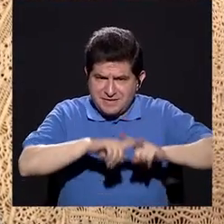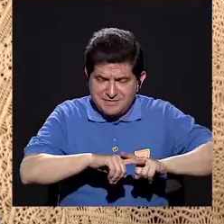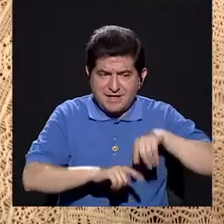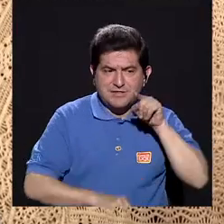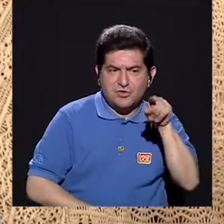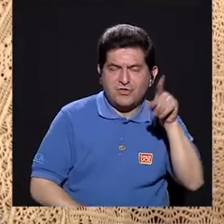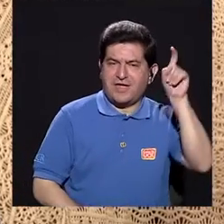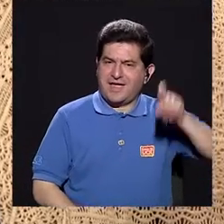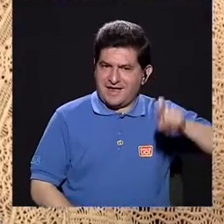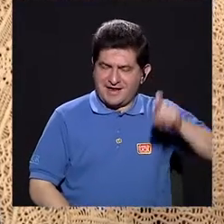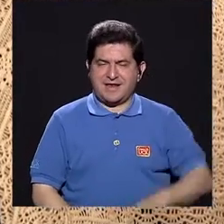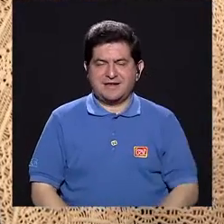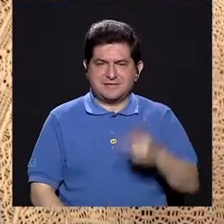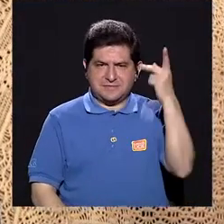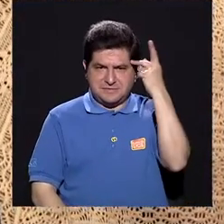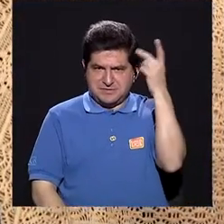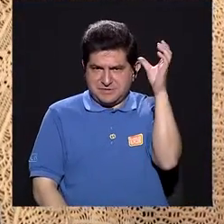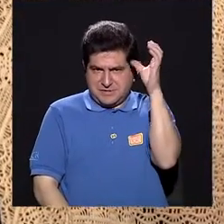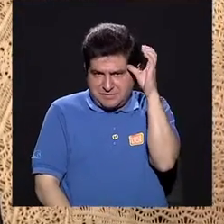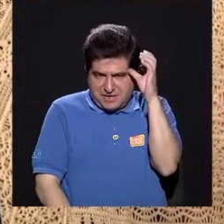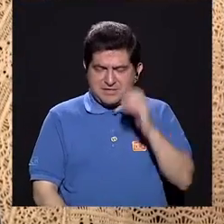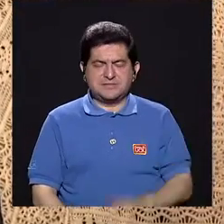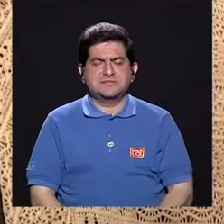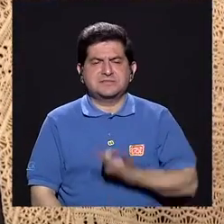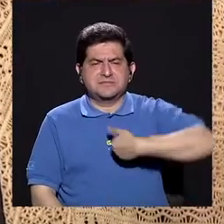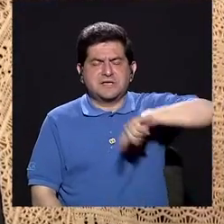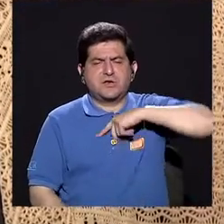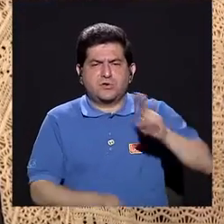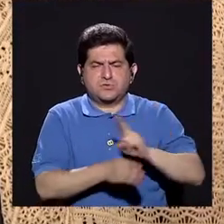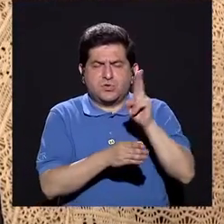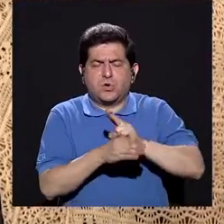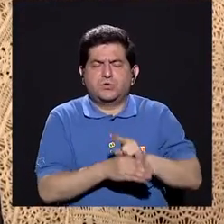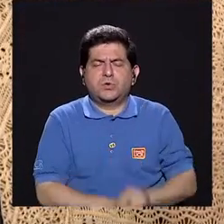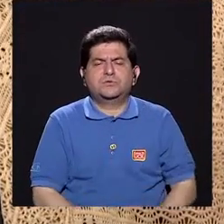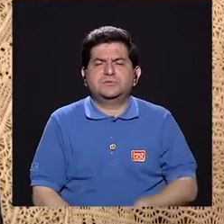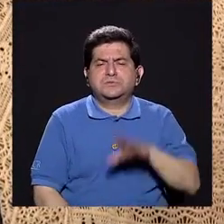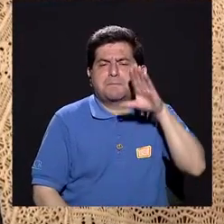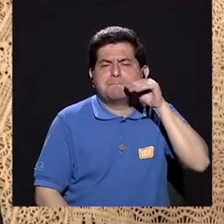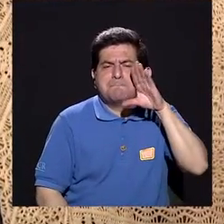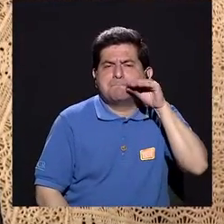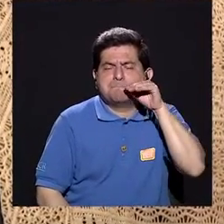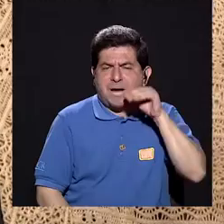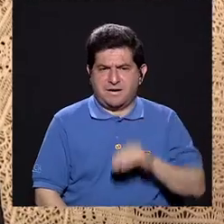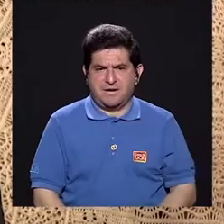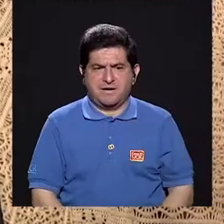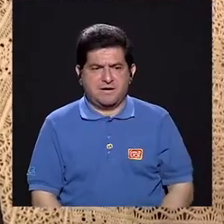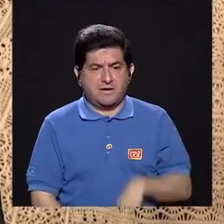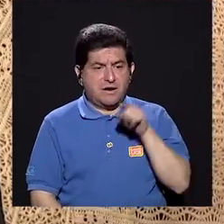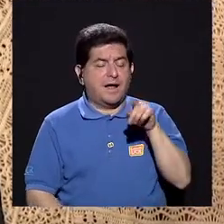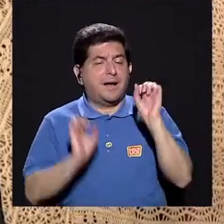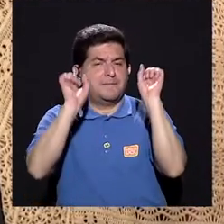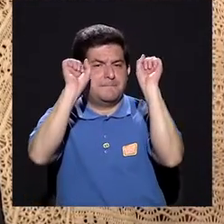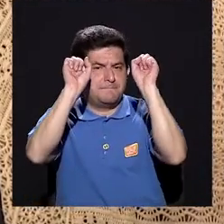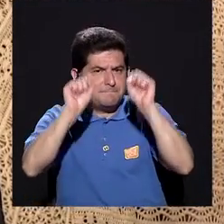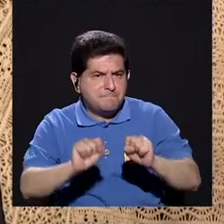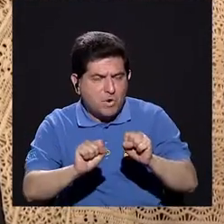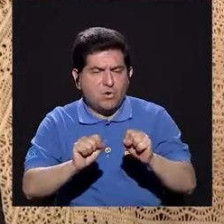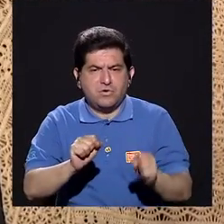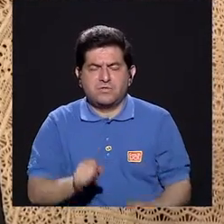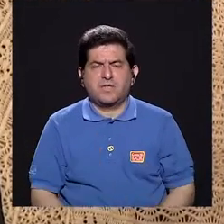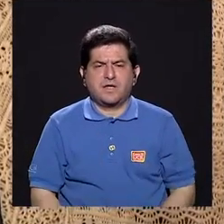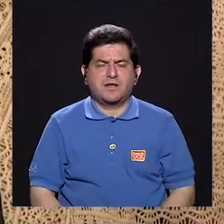necesidad, si es una parálisis cerebral, utilizamos el perro para que se logre